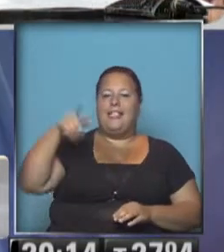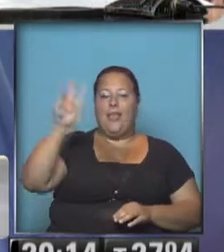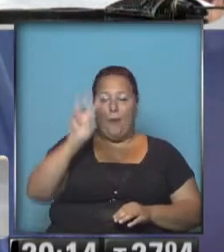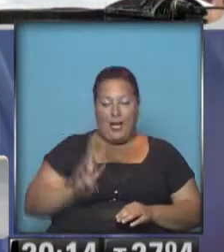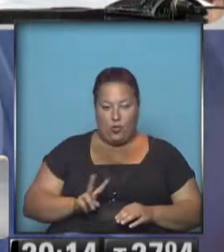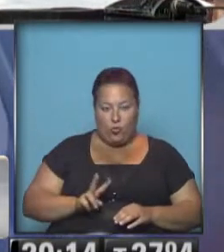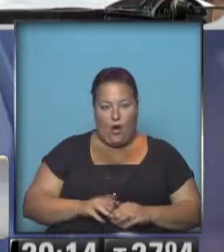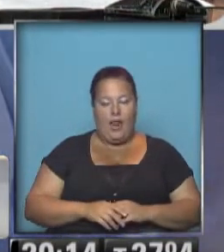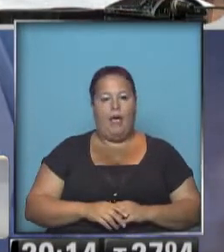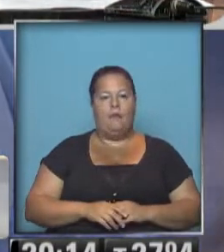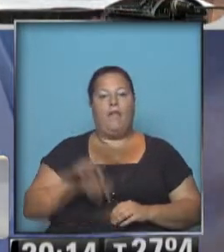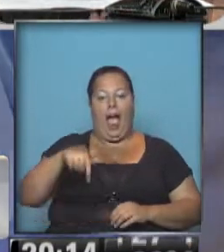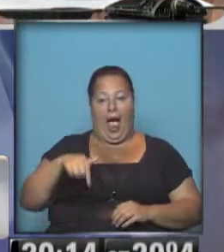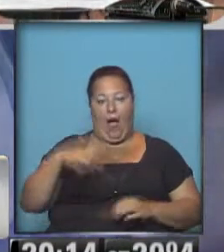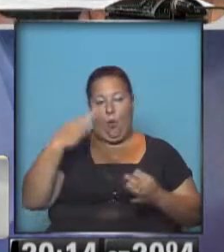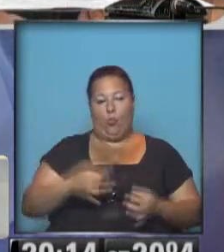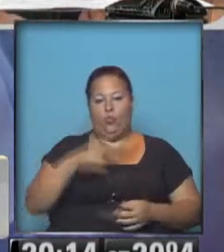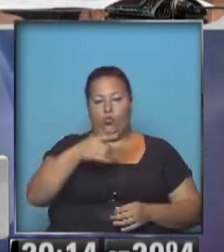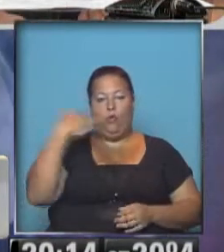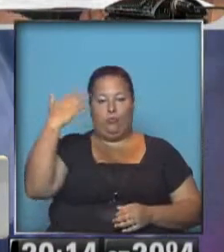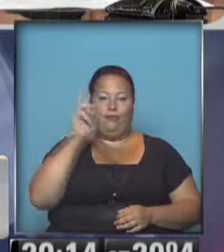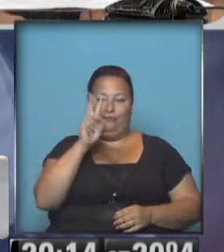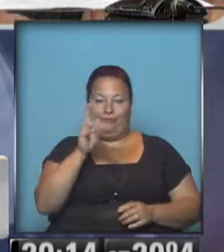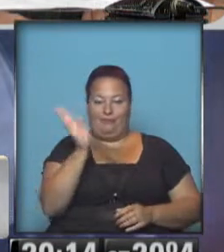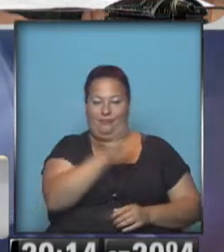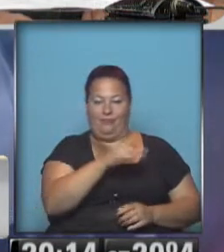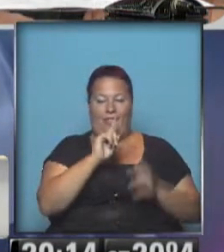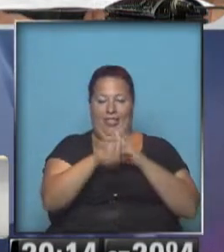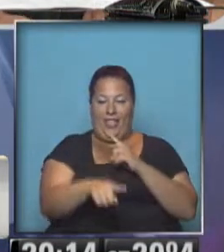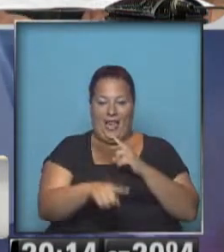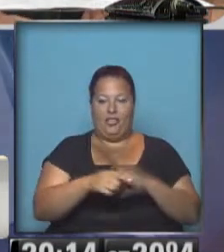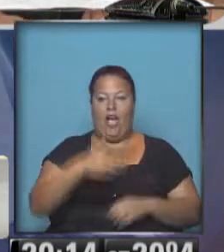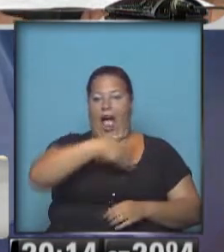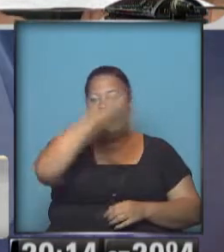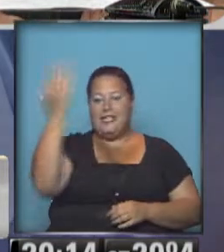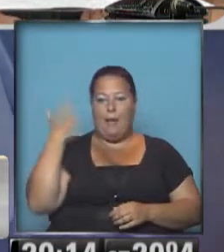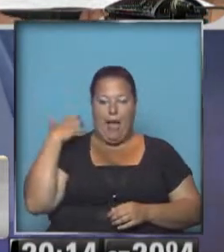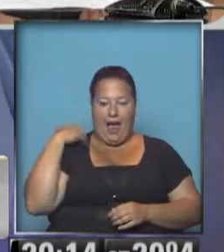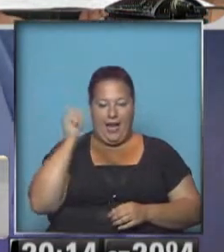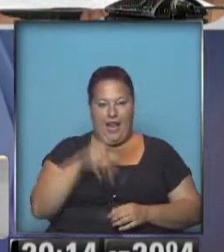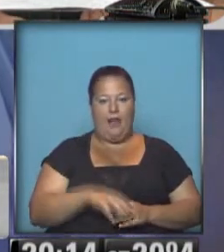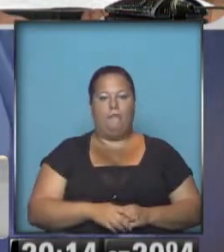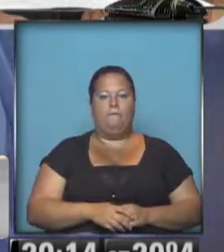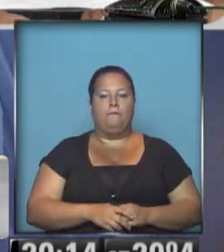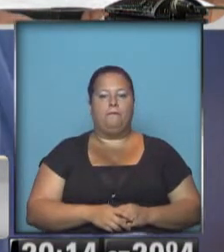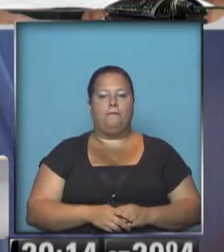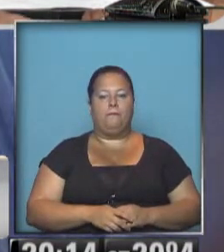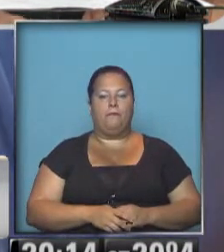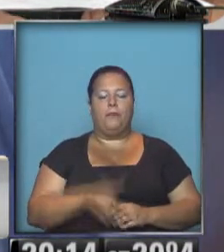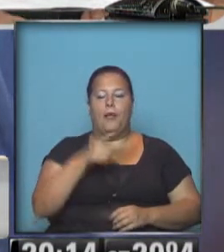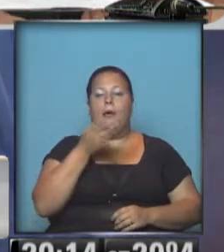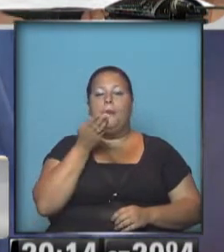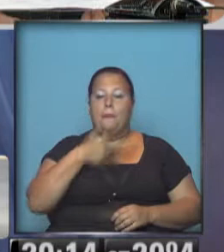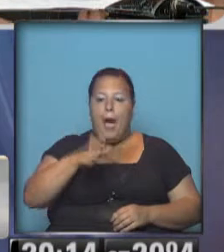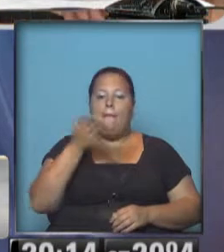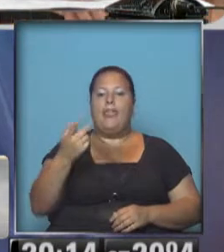está en este momento justamente, allí lo vemos en directo desde Venezuela, en la Asamblea General, por pedir